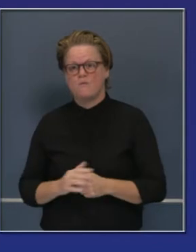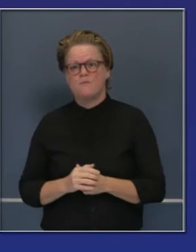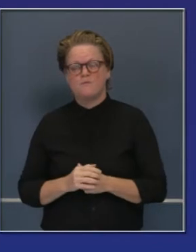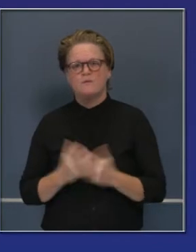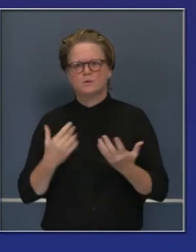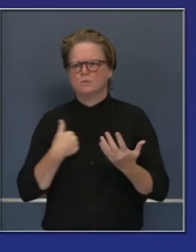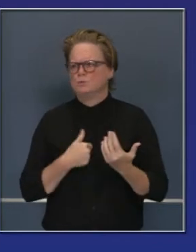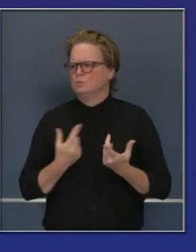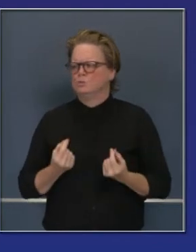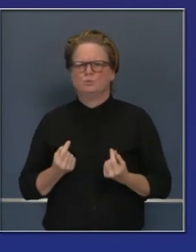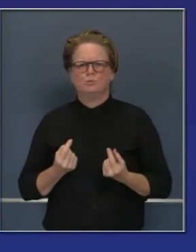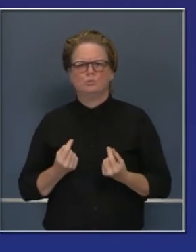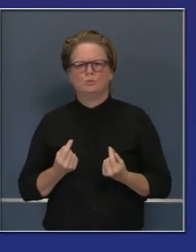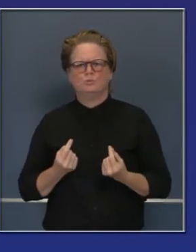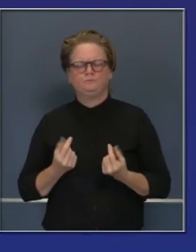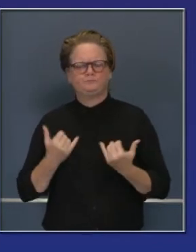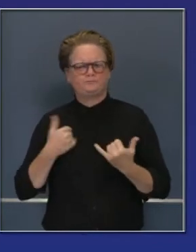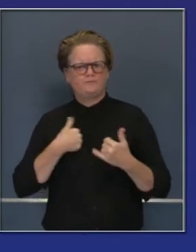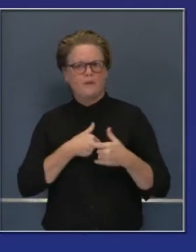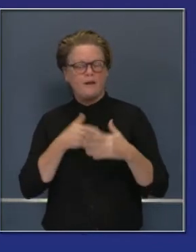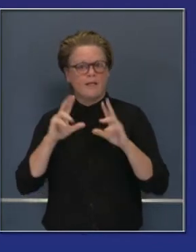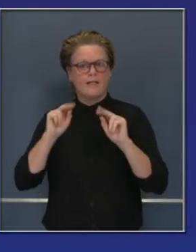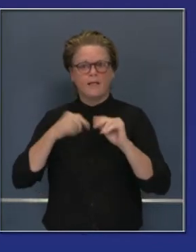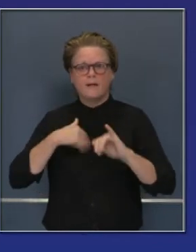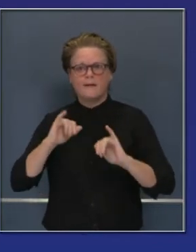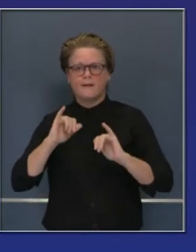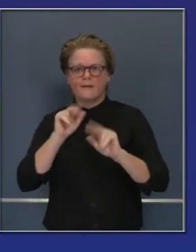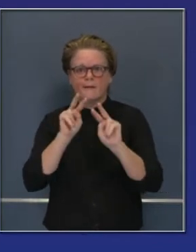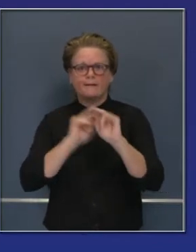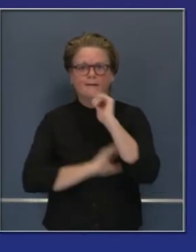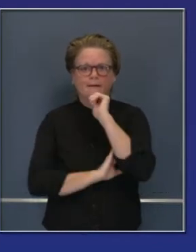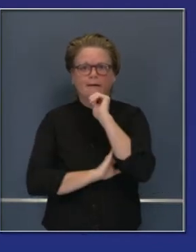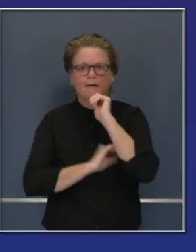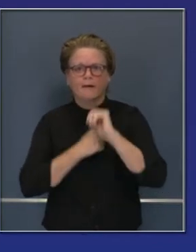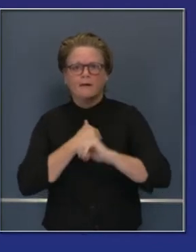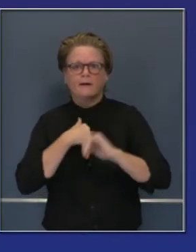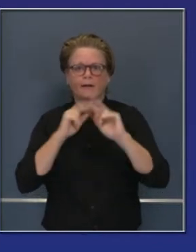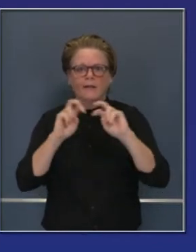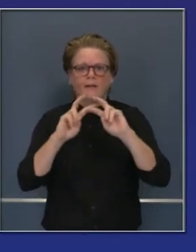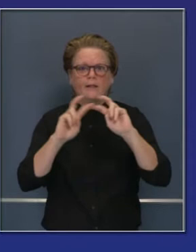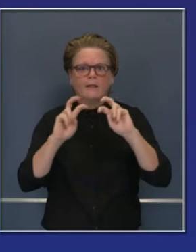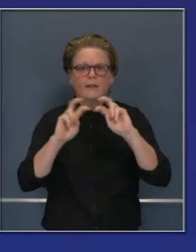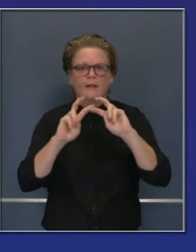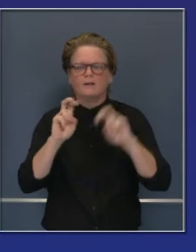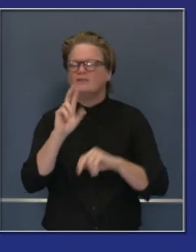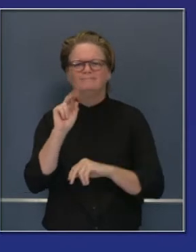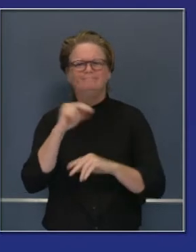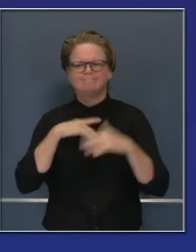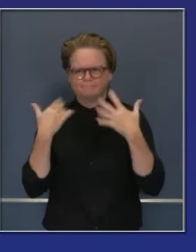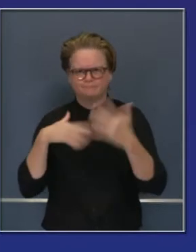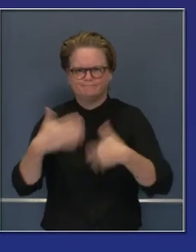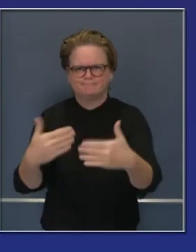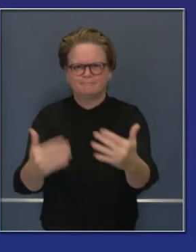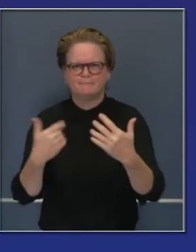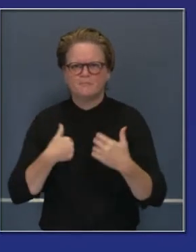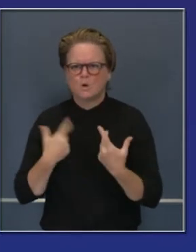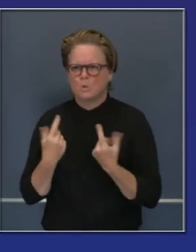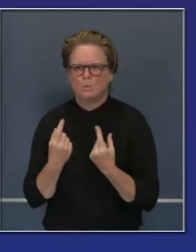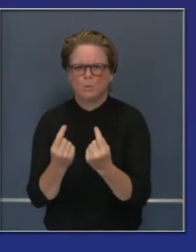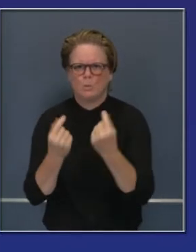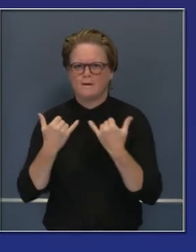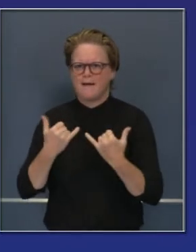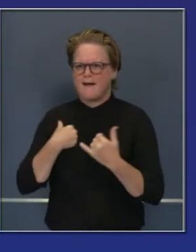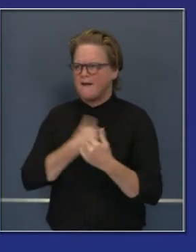cuán preparados estamos para este momento. Hemos estado preparándonos. Hemos estado muy activos preparándonos para este momento.